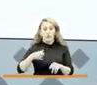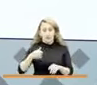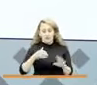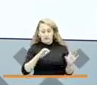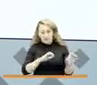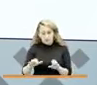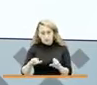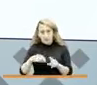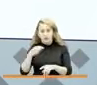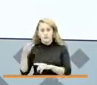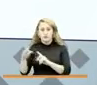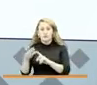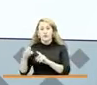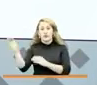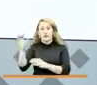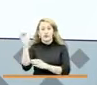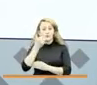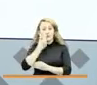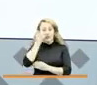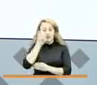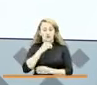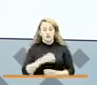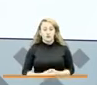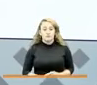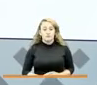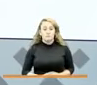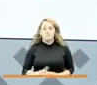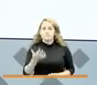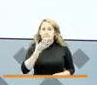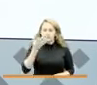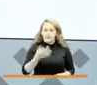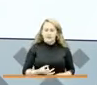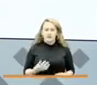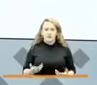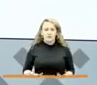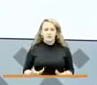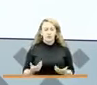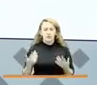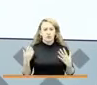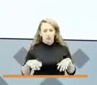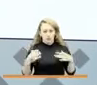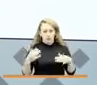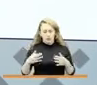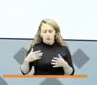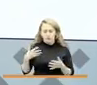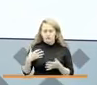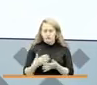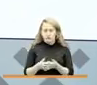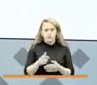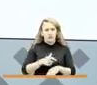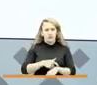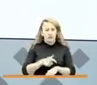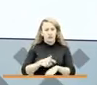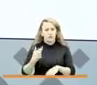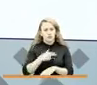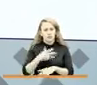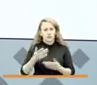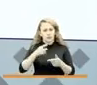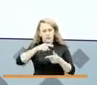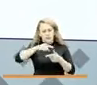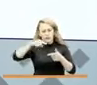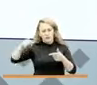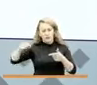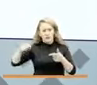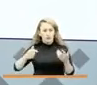y en Colombia Mayor. De verdad que durante esta época tenemos unos indicadores que